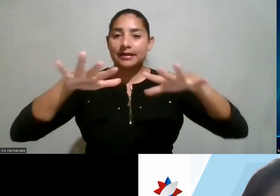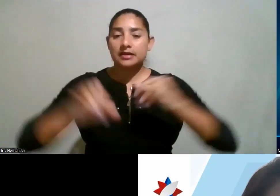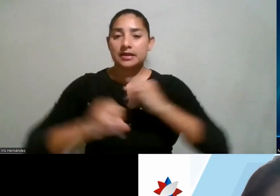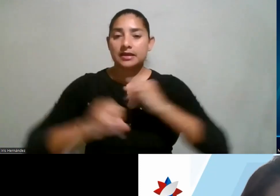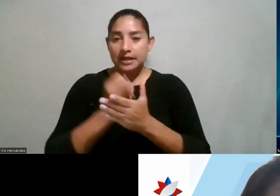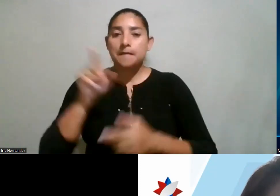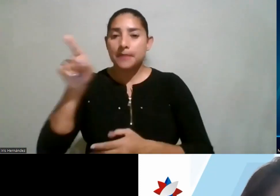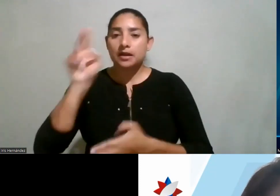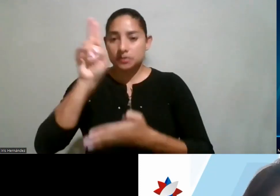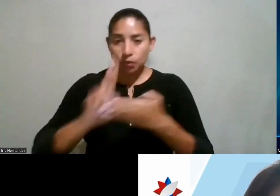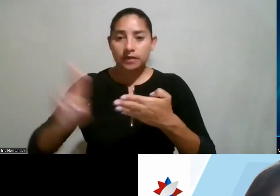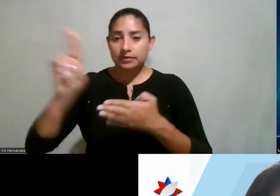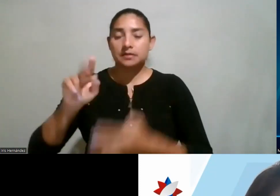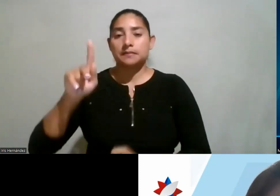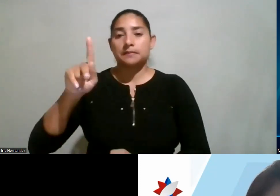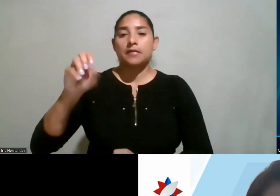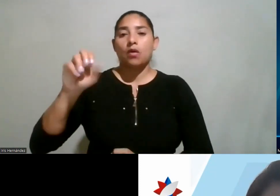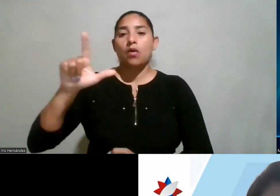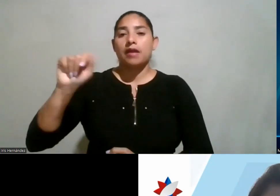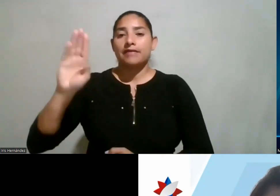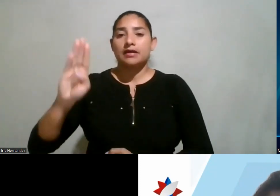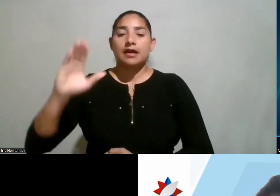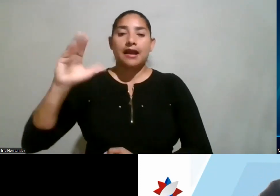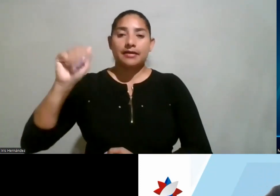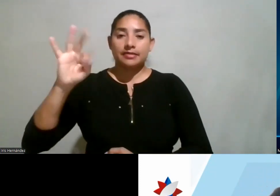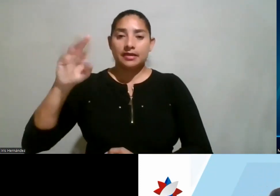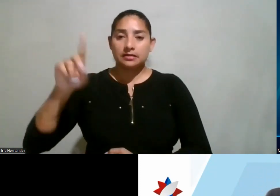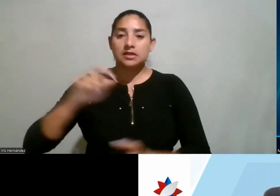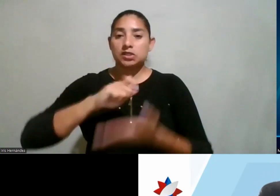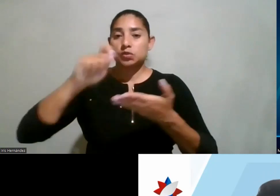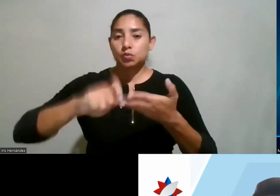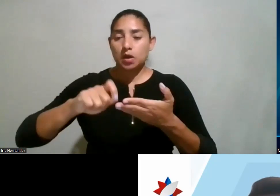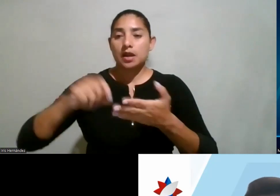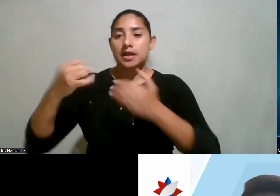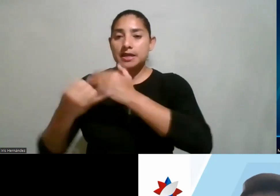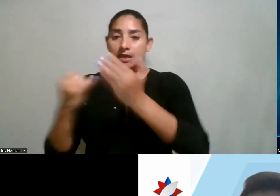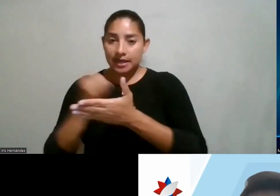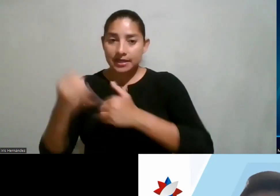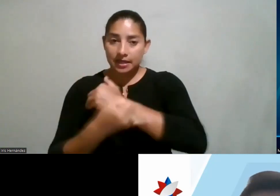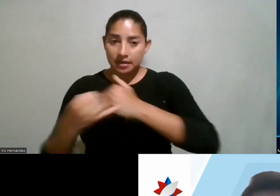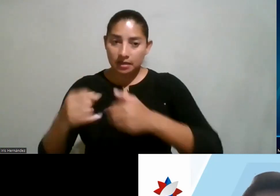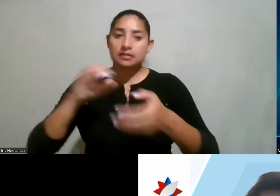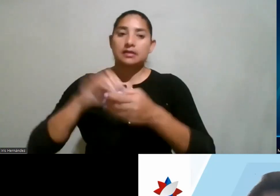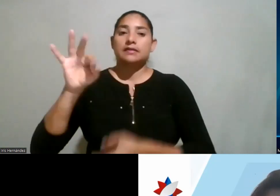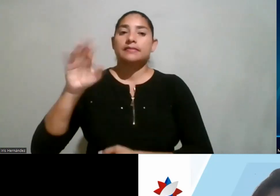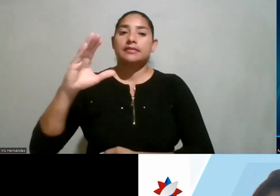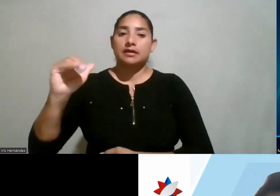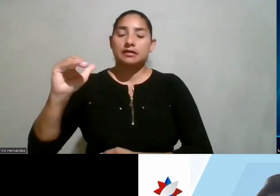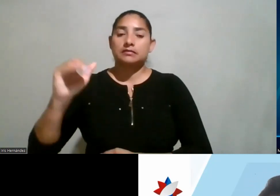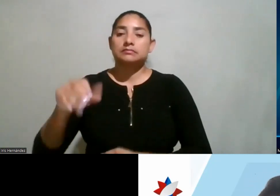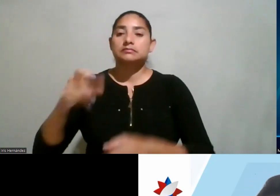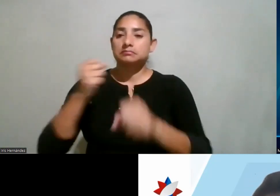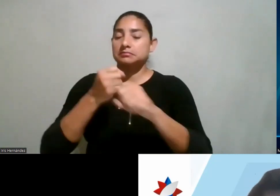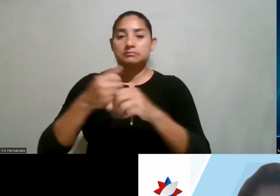universidad. Paola Vega es catedrática de la Escuela de Ingeniería Electrónica del Instituto Tecnológico de Costa Rica, donde ha